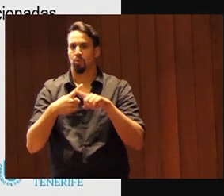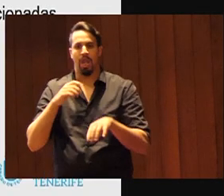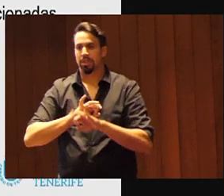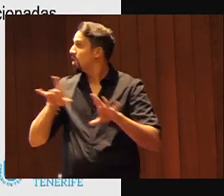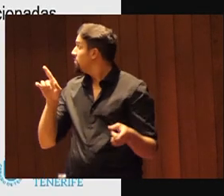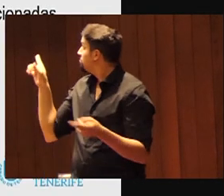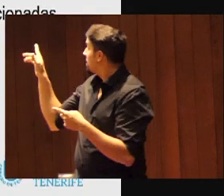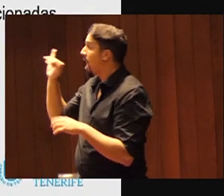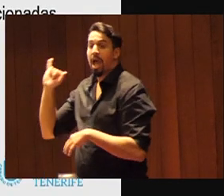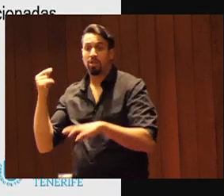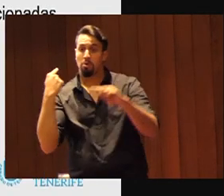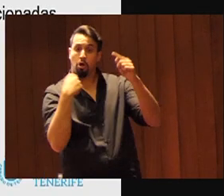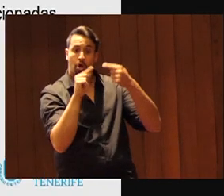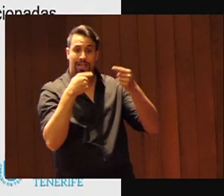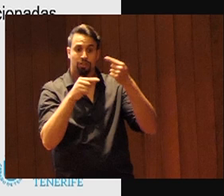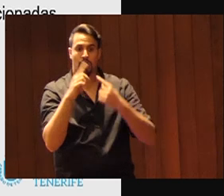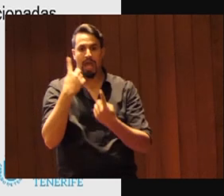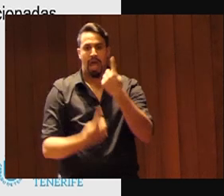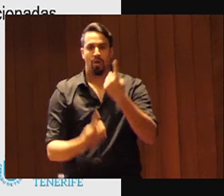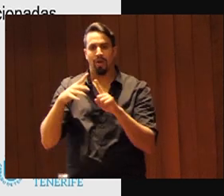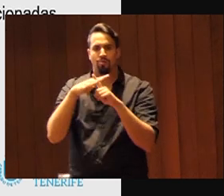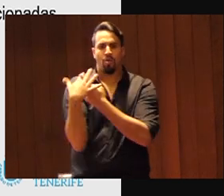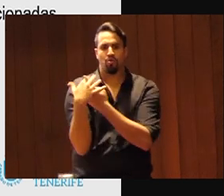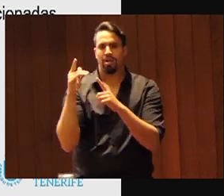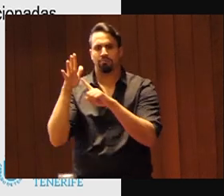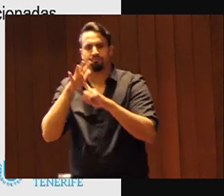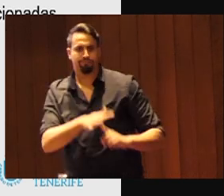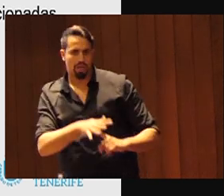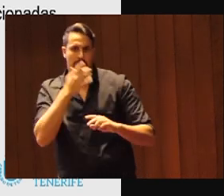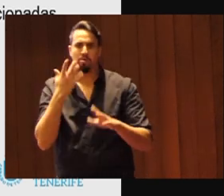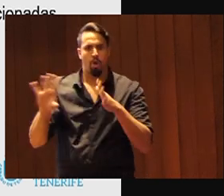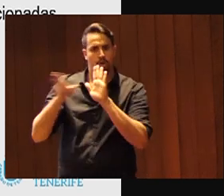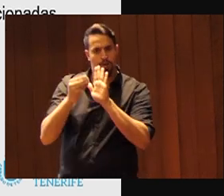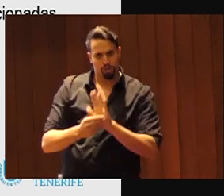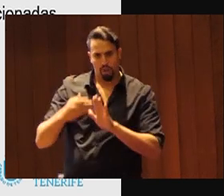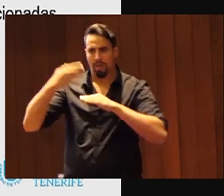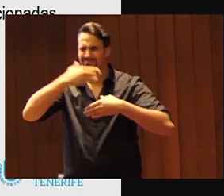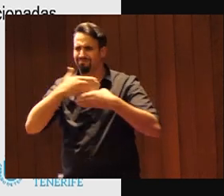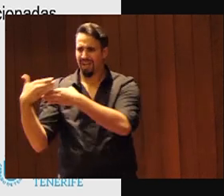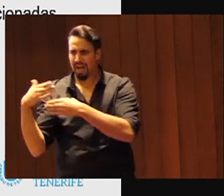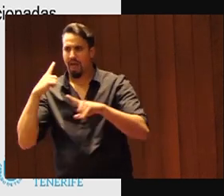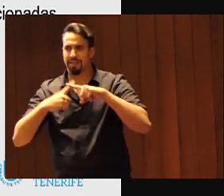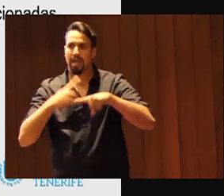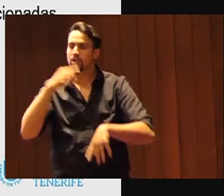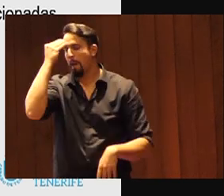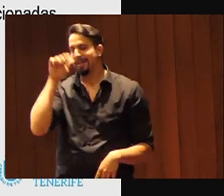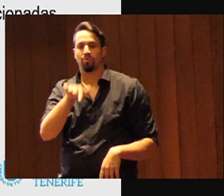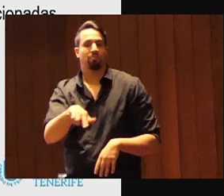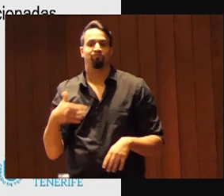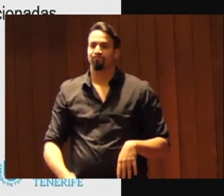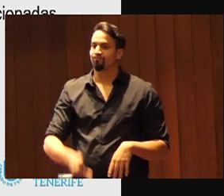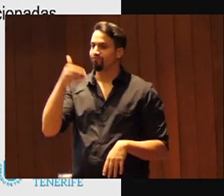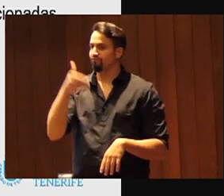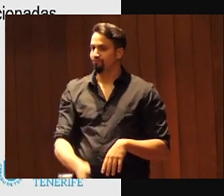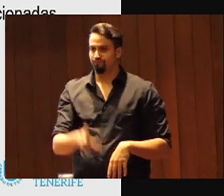tenéis ¿no? la corrección de situaciones de discriminación la incorporación de la variable sexo es fundamental para poder